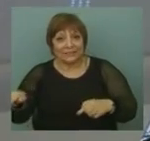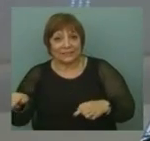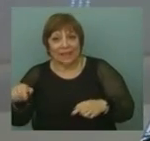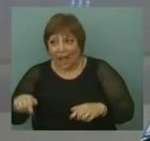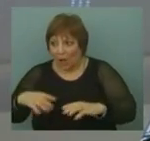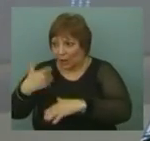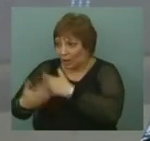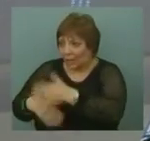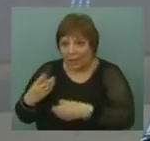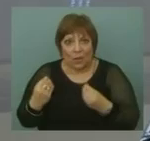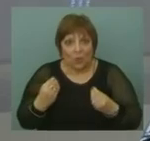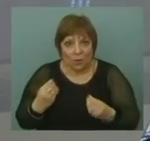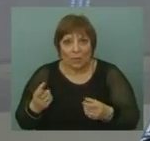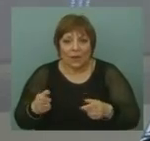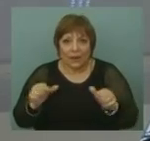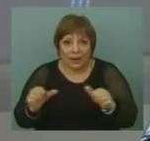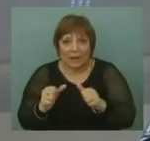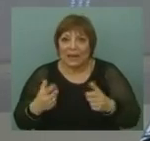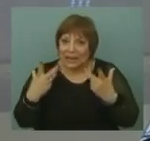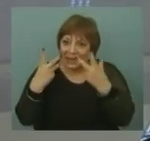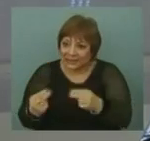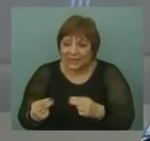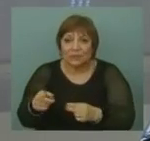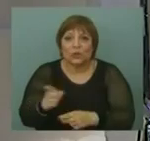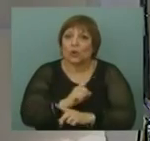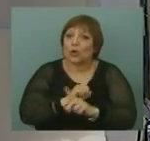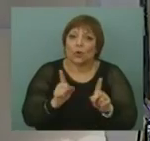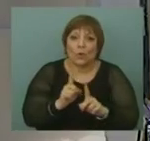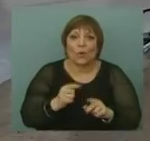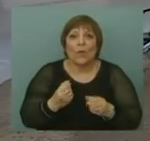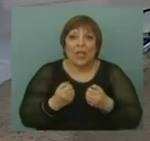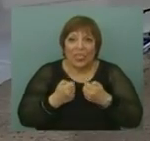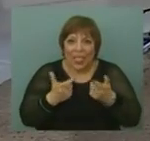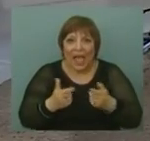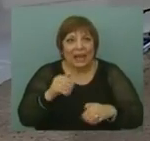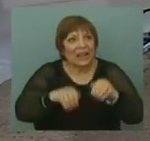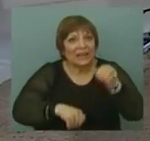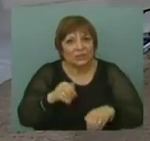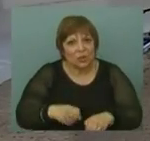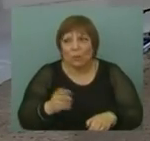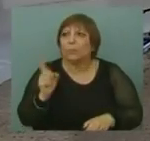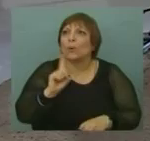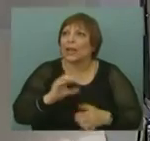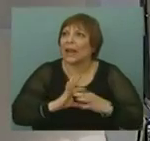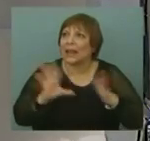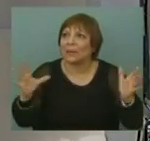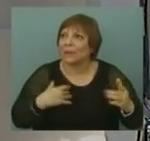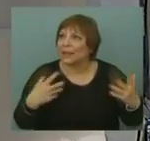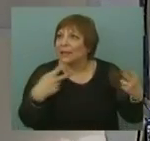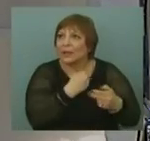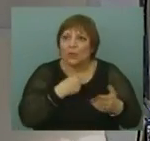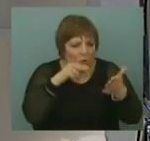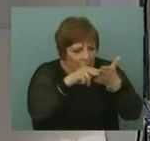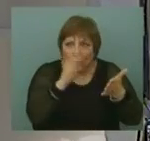chinas, las están condenando, las están rechazando por esto, por no habilitar elecciones totalmente libres? Y porque esa economía que ha